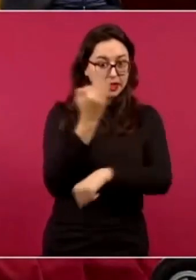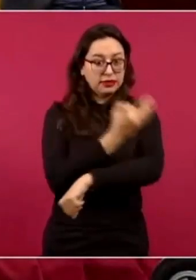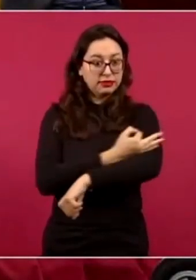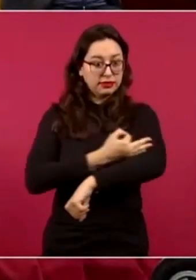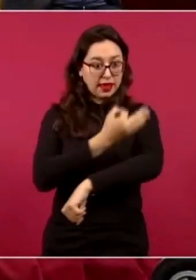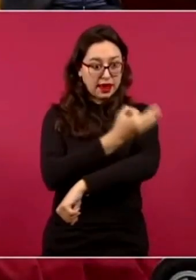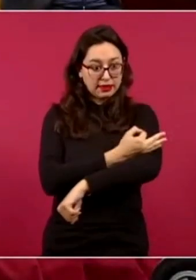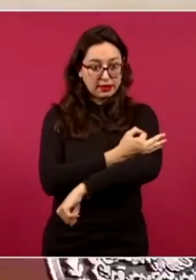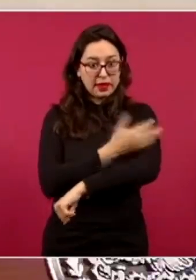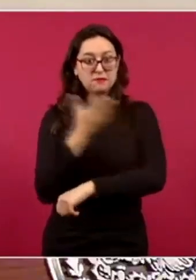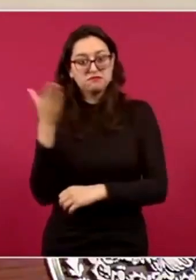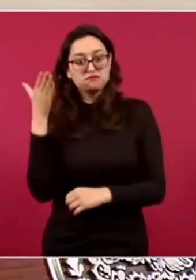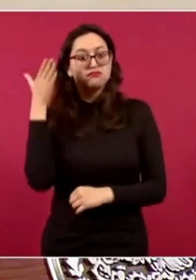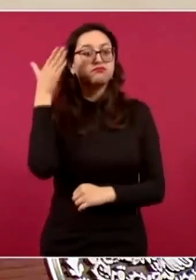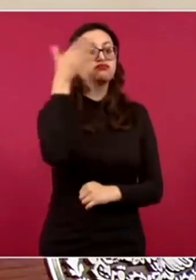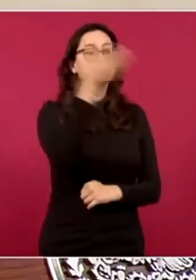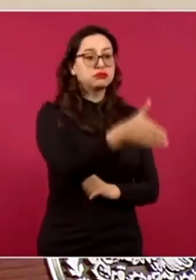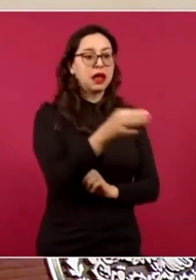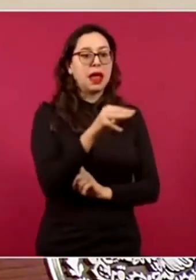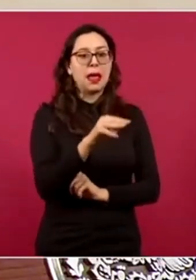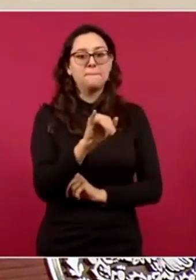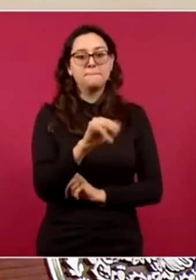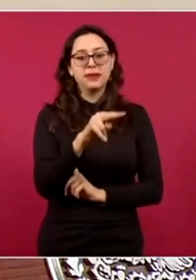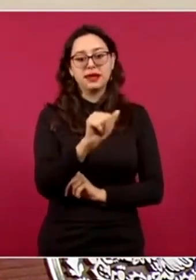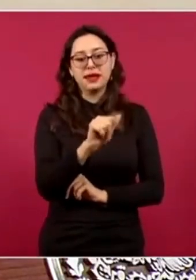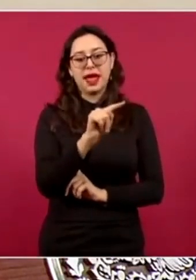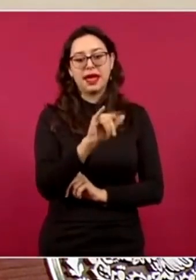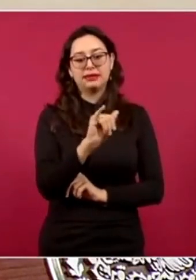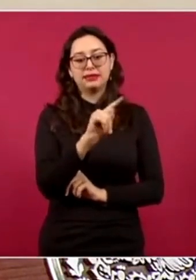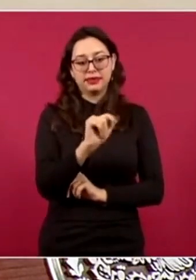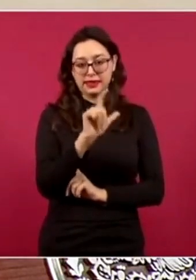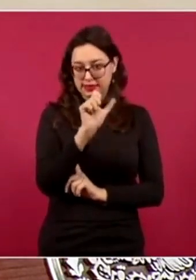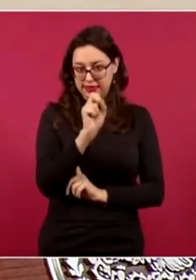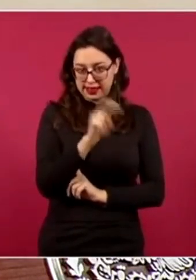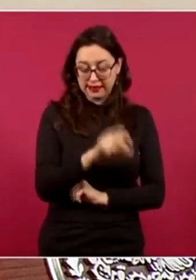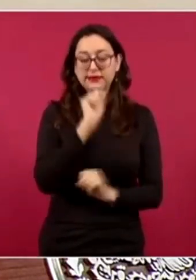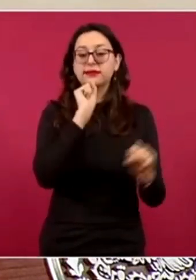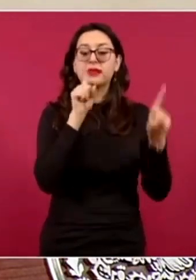a la refinería de Minatitlán a evaluar.